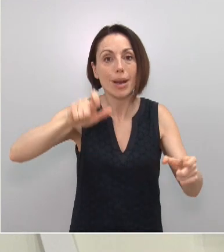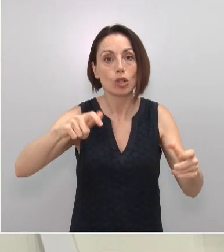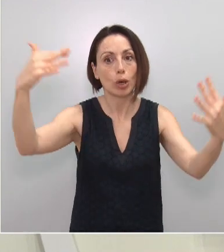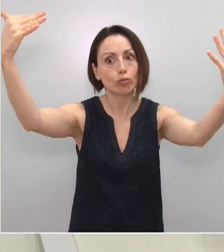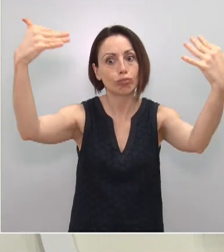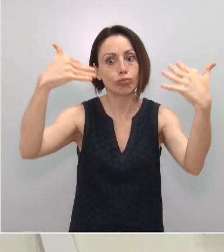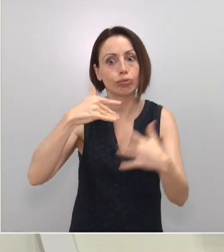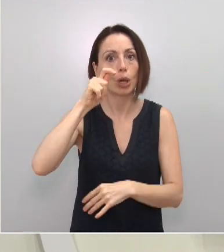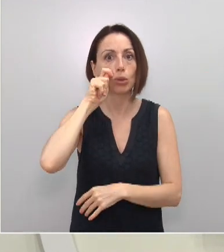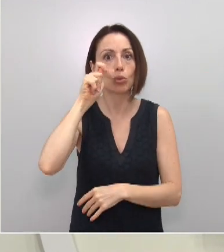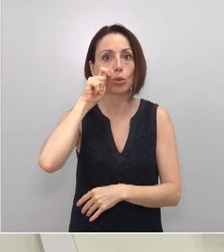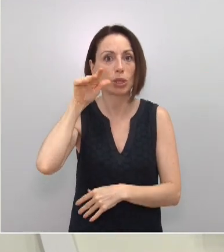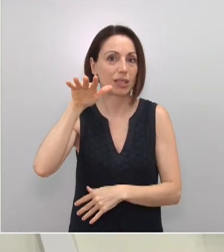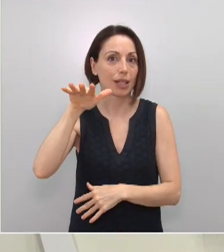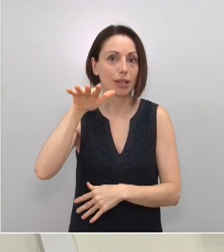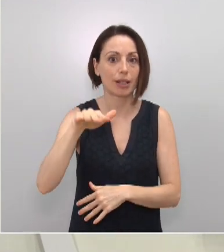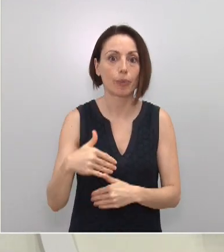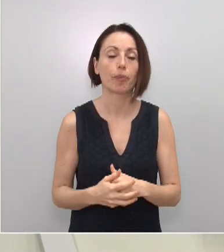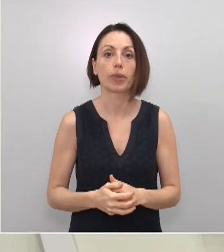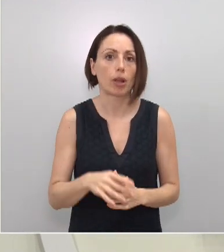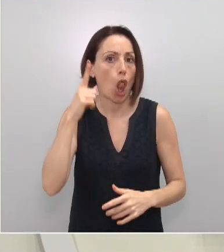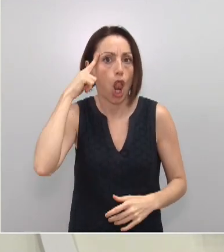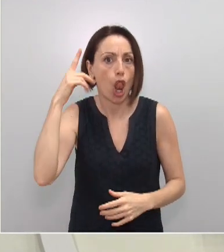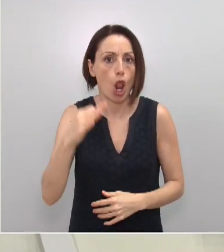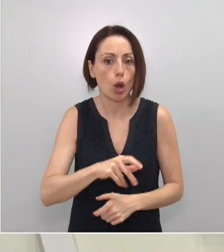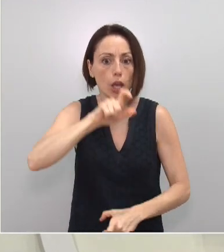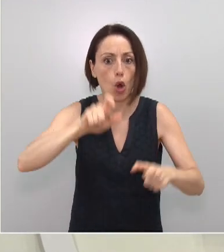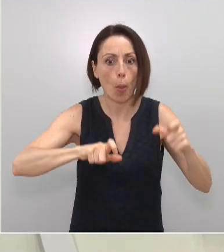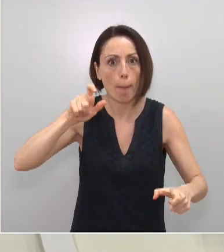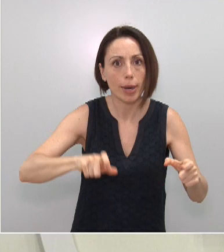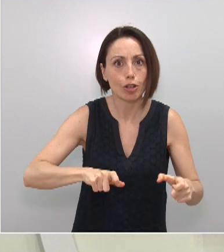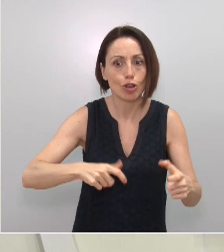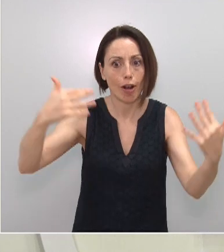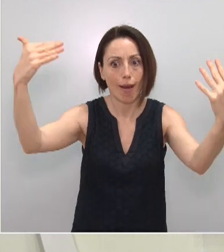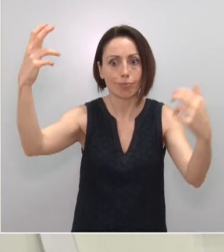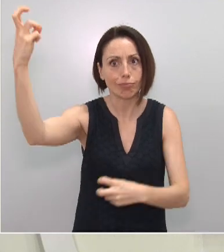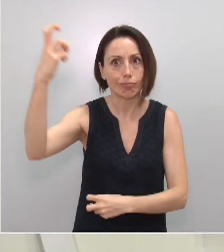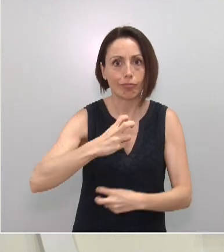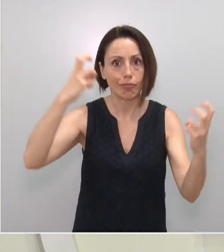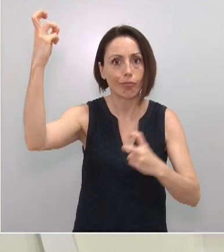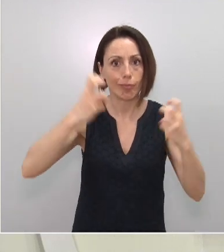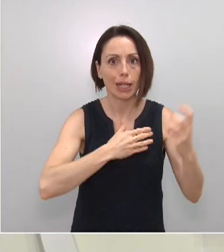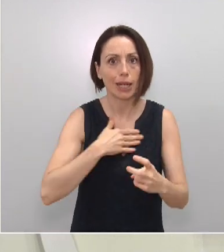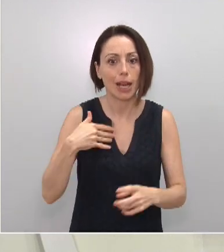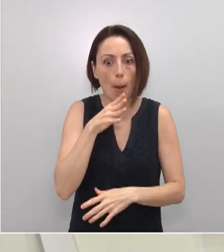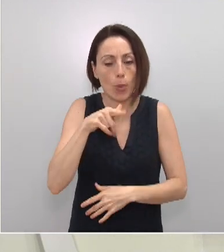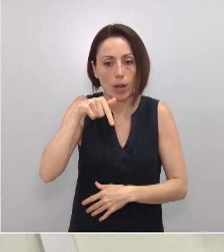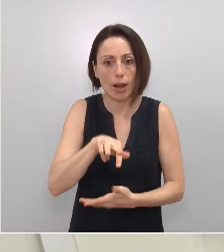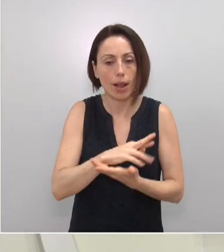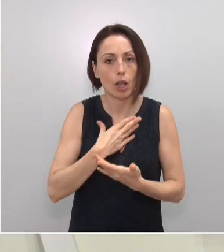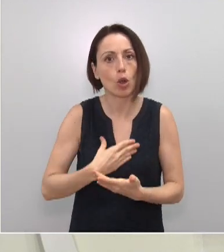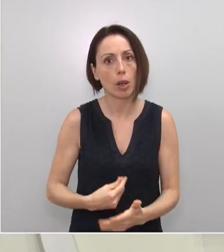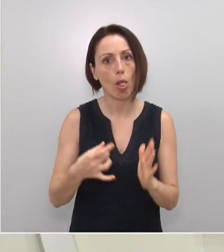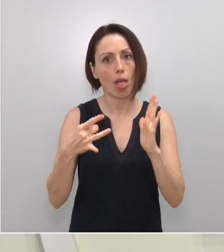Y es lógico que cada vez más gente quiera vivir y disfrutar todo lo que este privilegiado rincón de España les